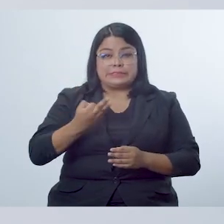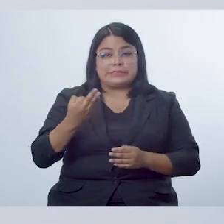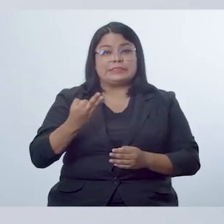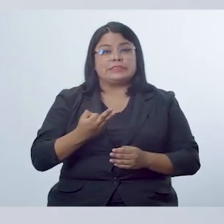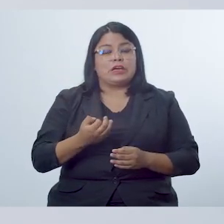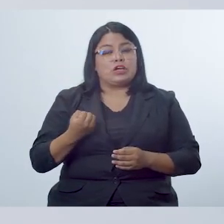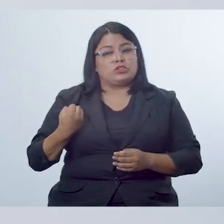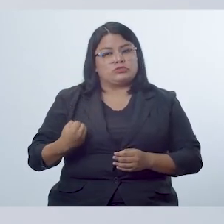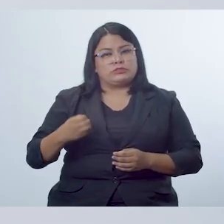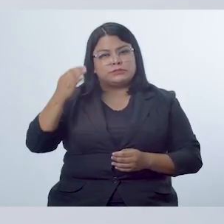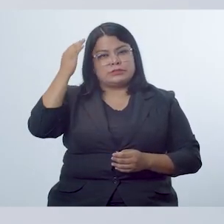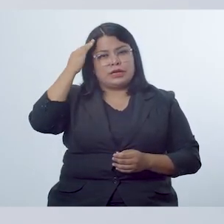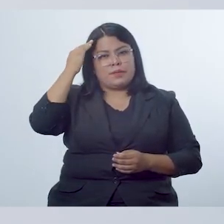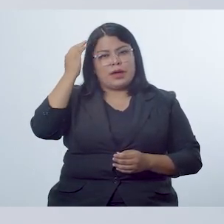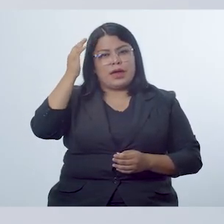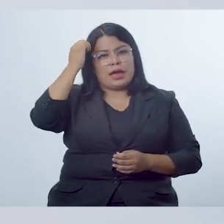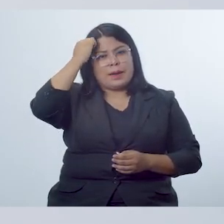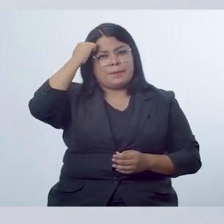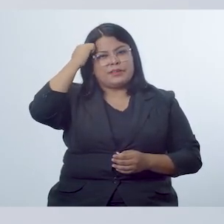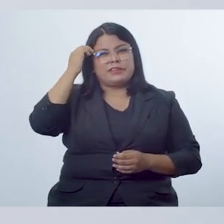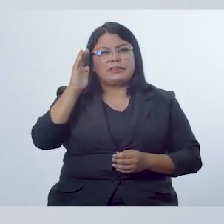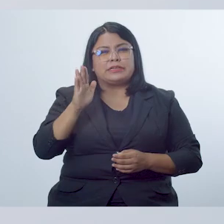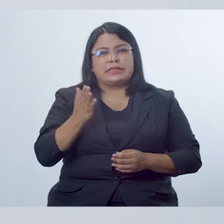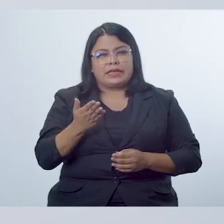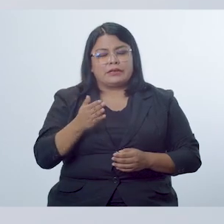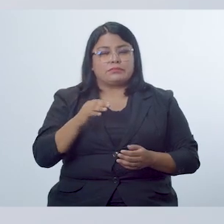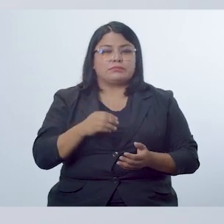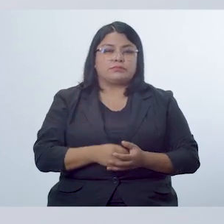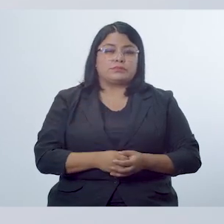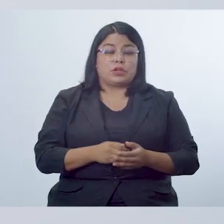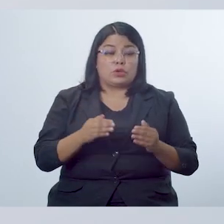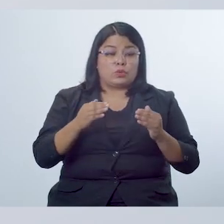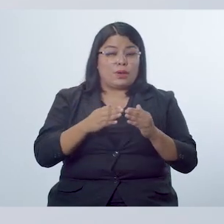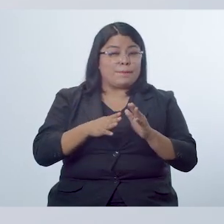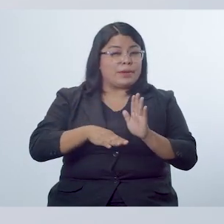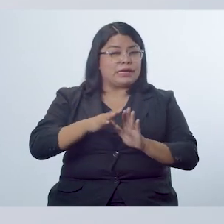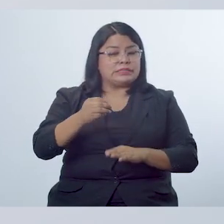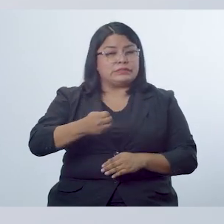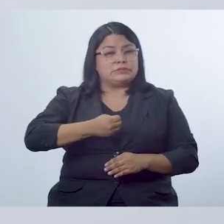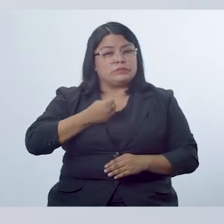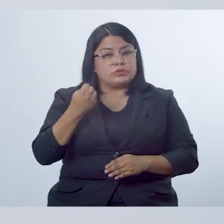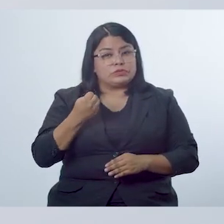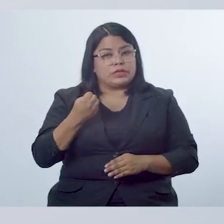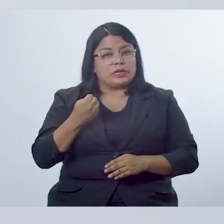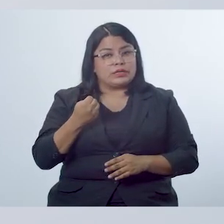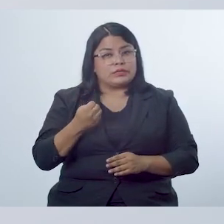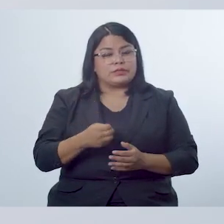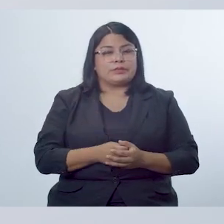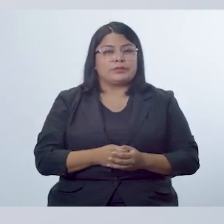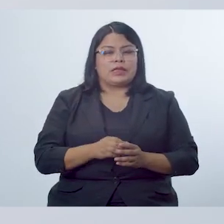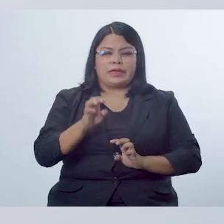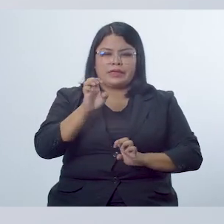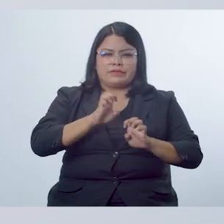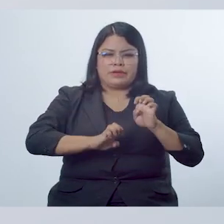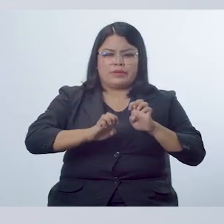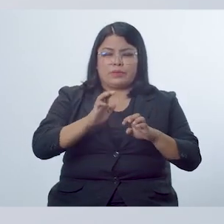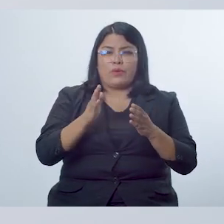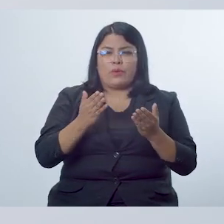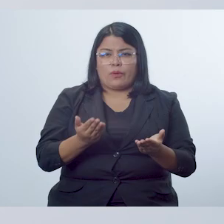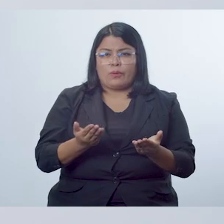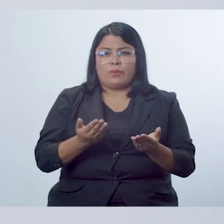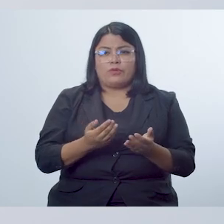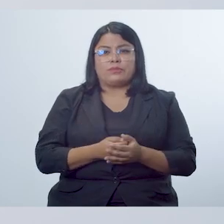necesario que el estudiantado sepa qué va a aprender en una unidad. Y todavía más importante, cómo será